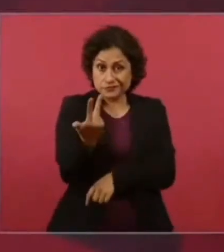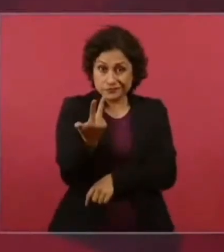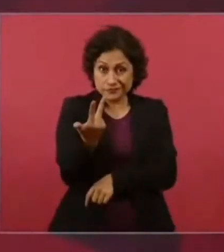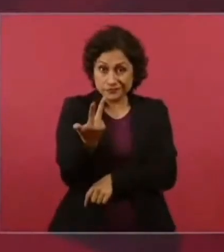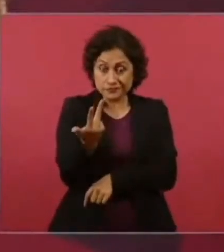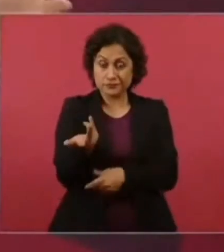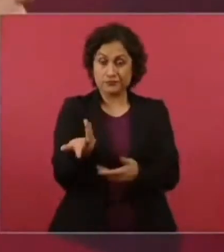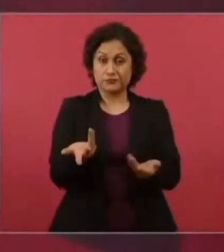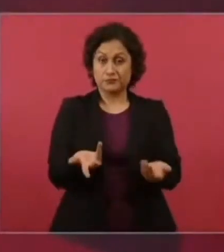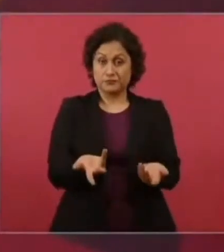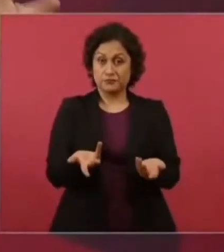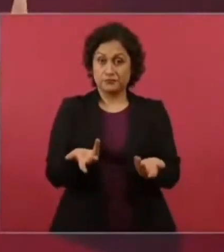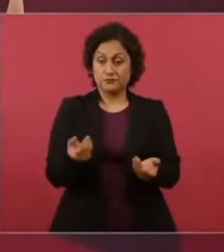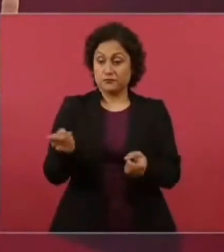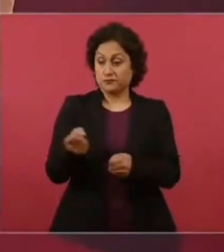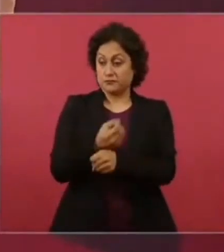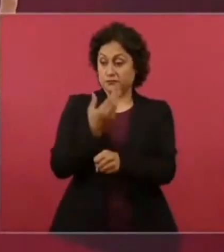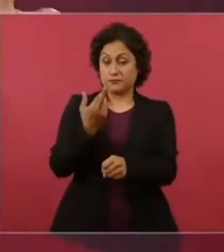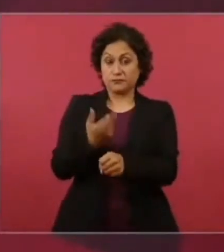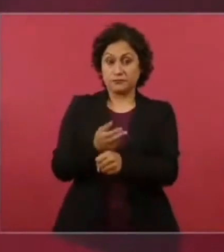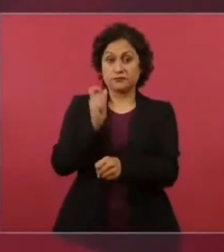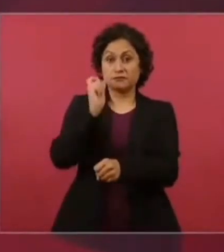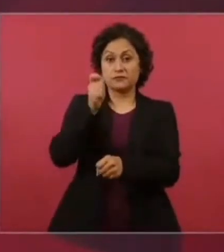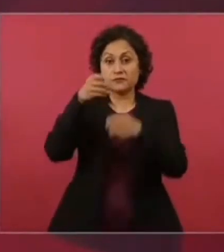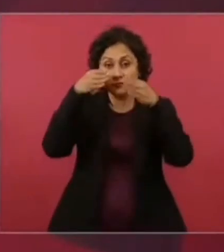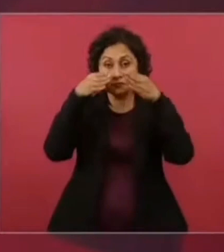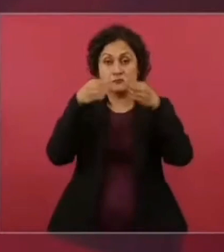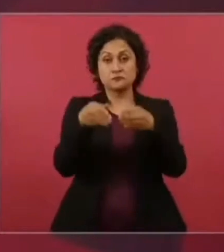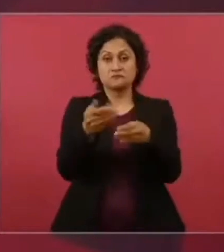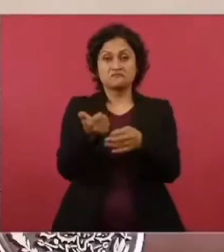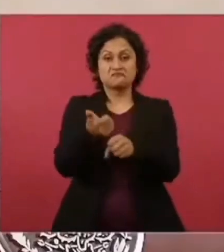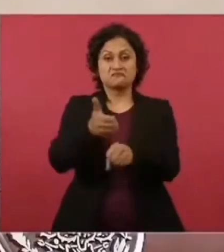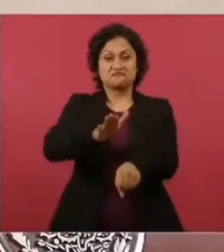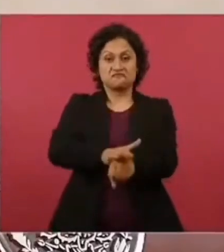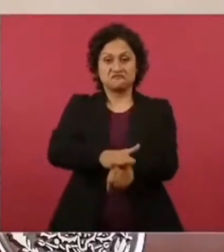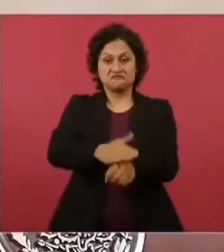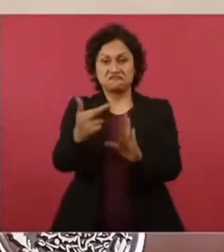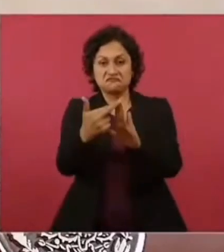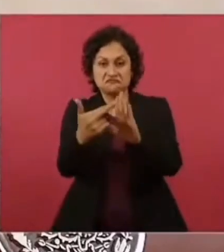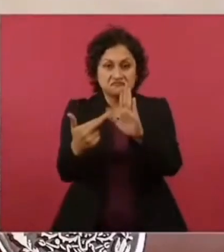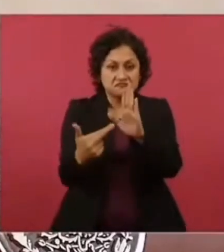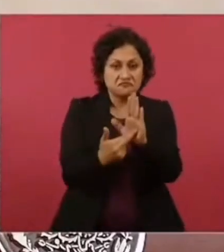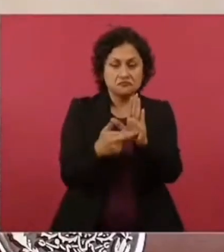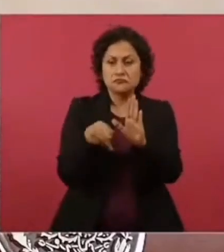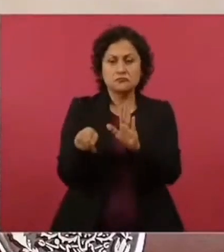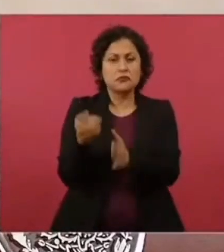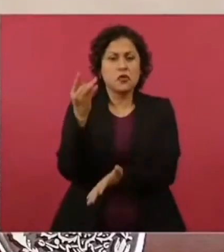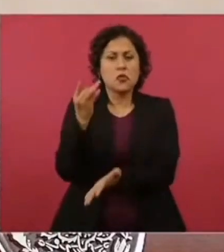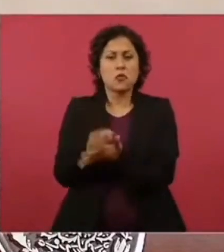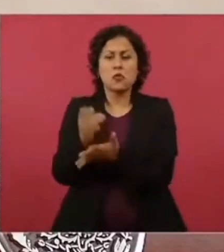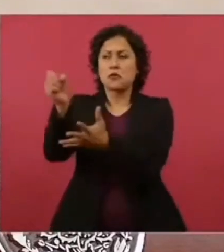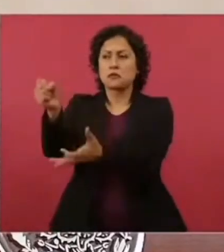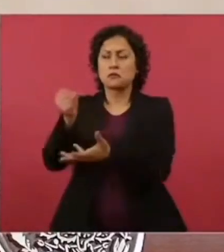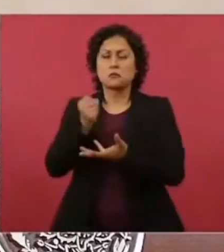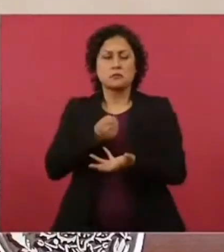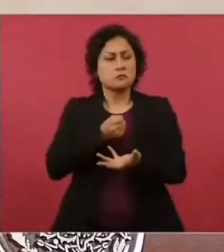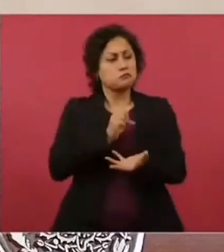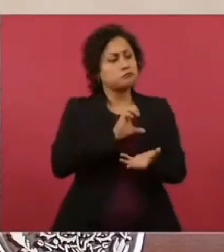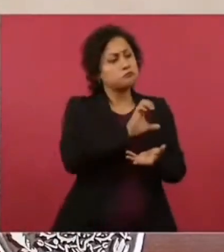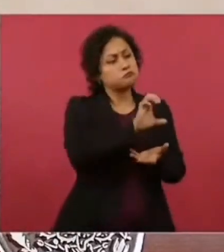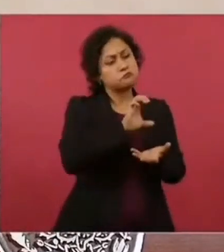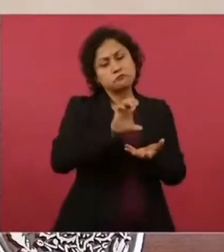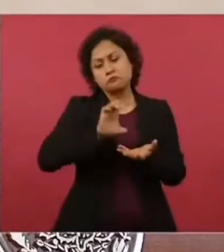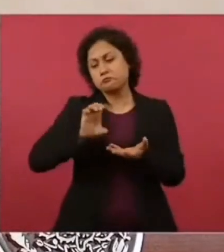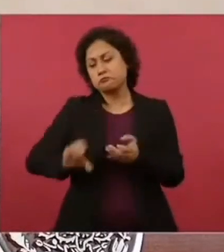Y toda su función era de carácter normativa y era la que entregaba el dinero a los estados. Esa era